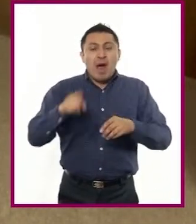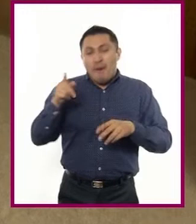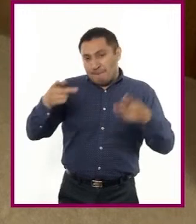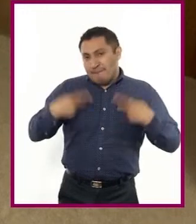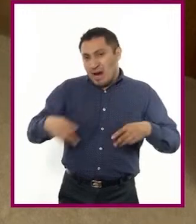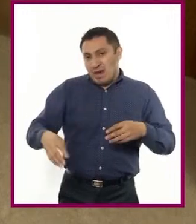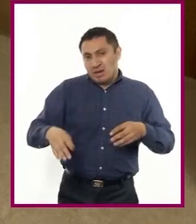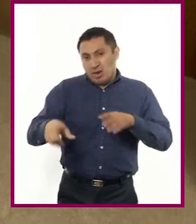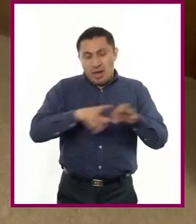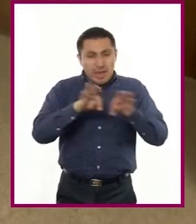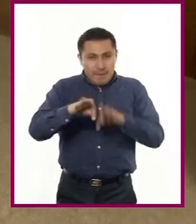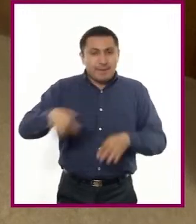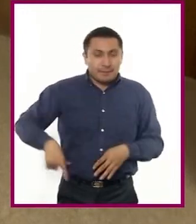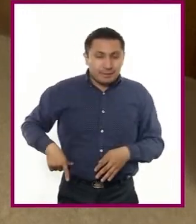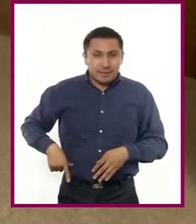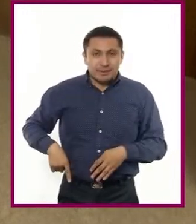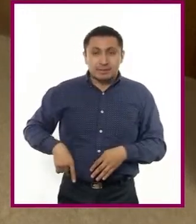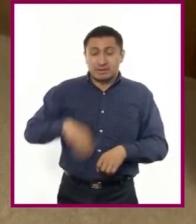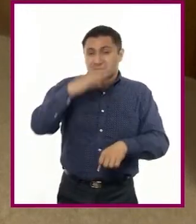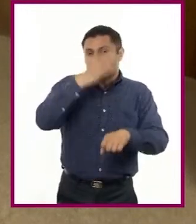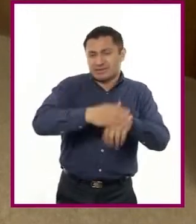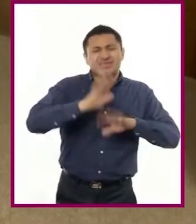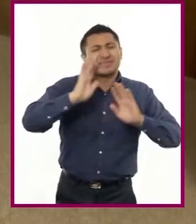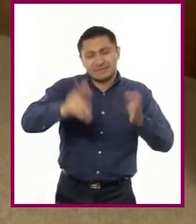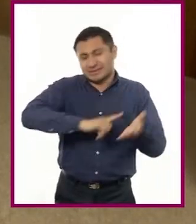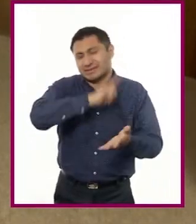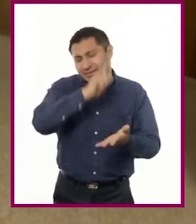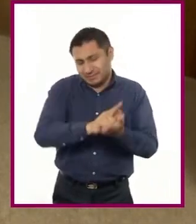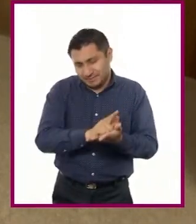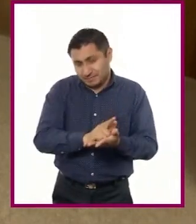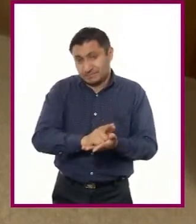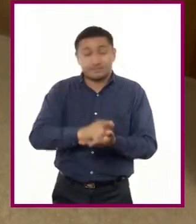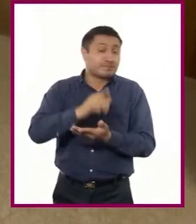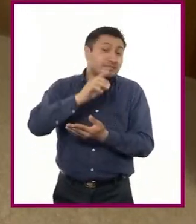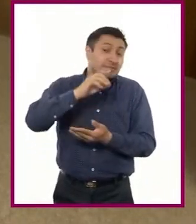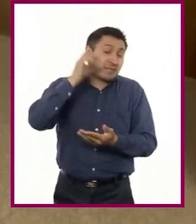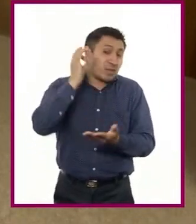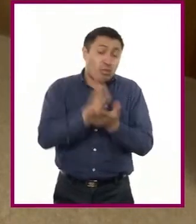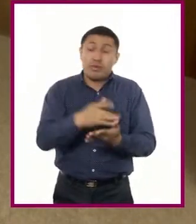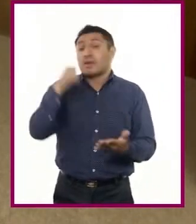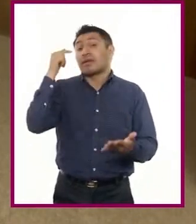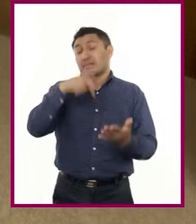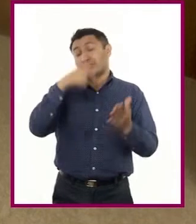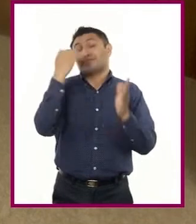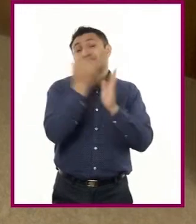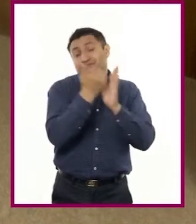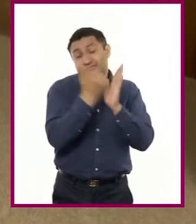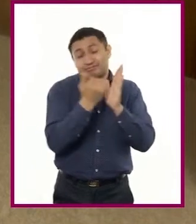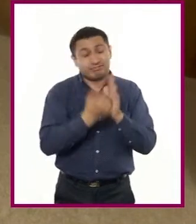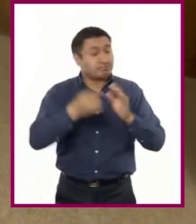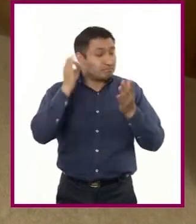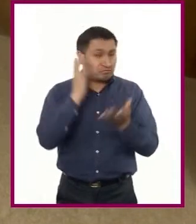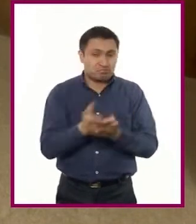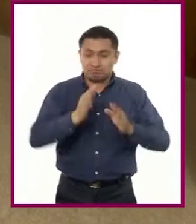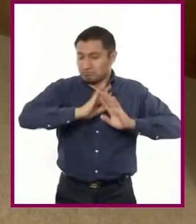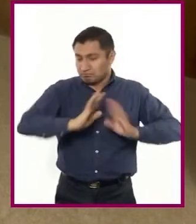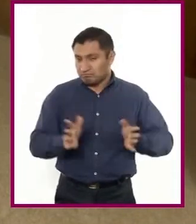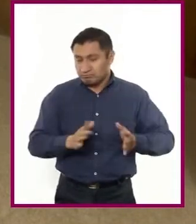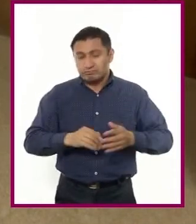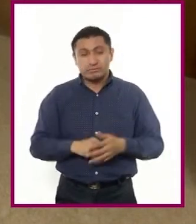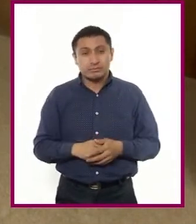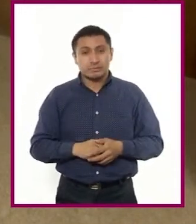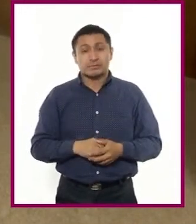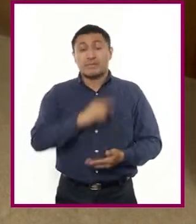Mira, las sanciones ya están establecidas en la ley y no pueden ser otras más que aquellas que aparecen en la Ley de Responsabilidades de los